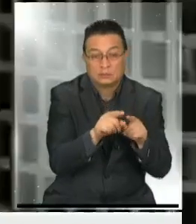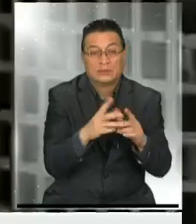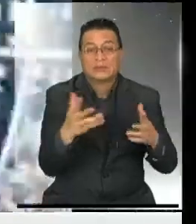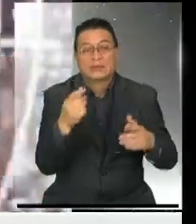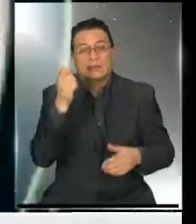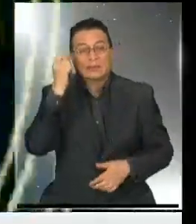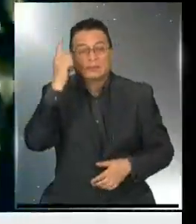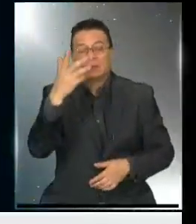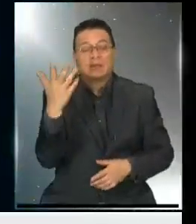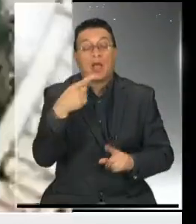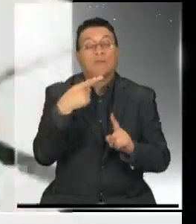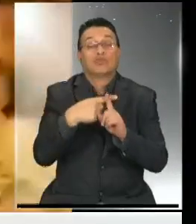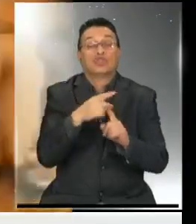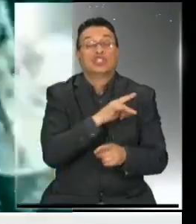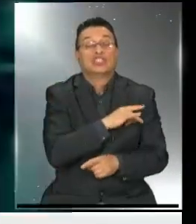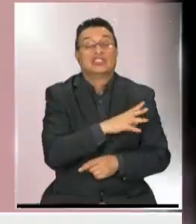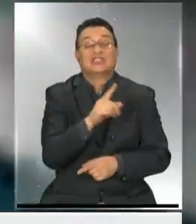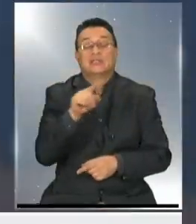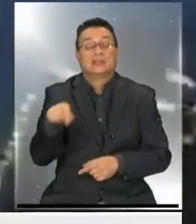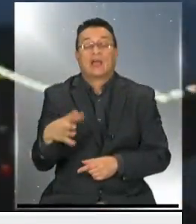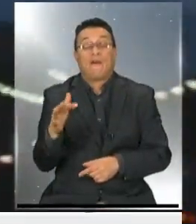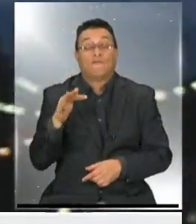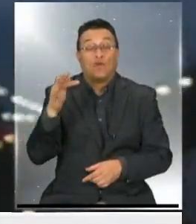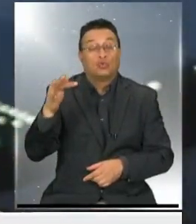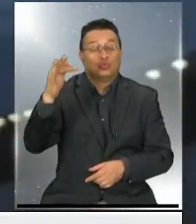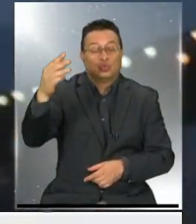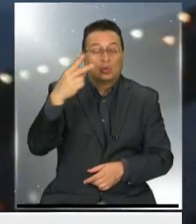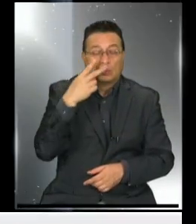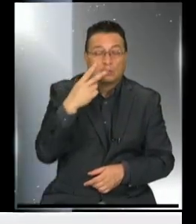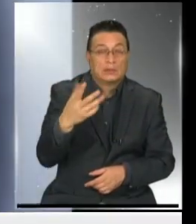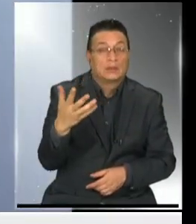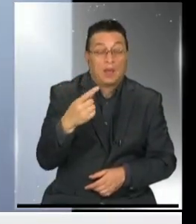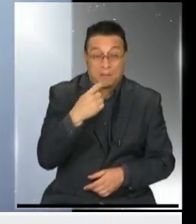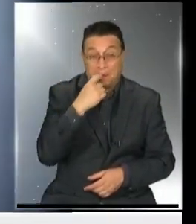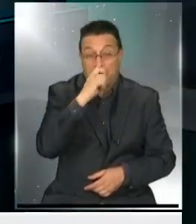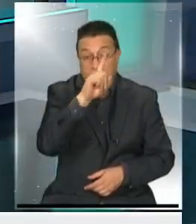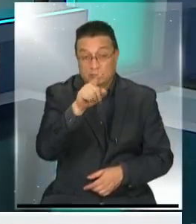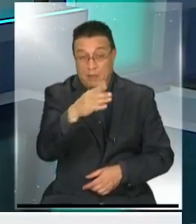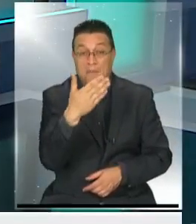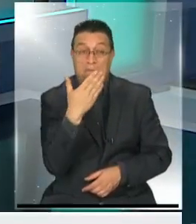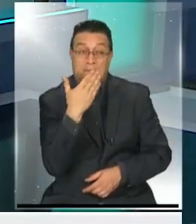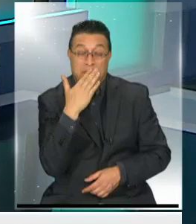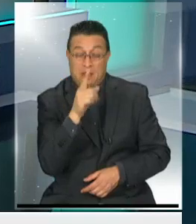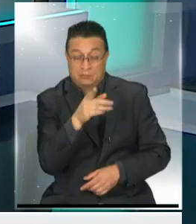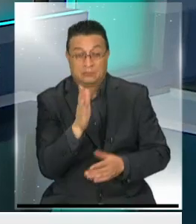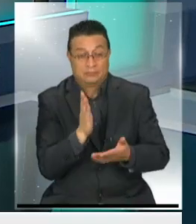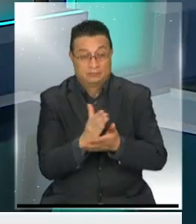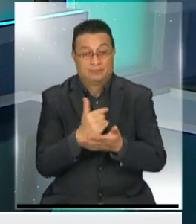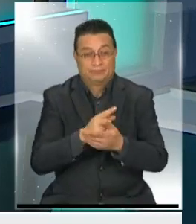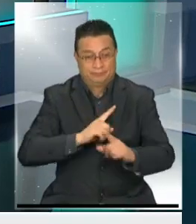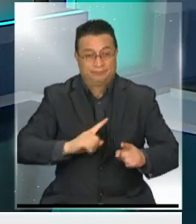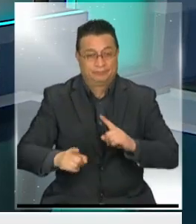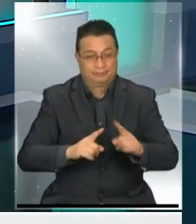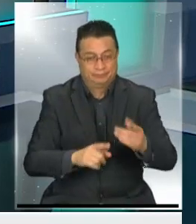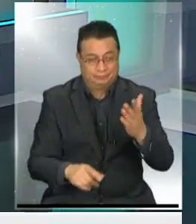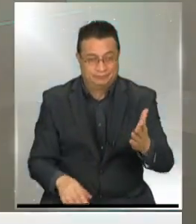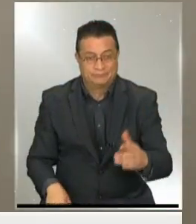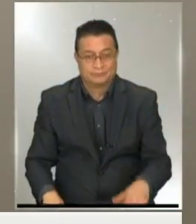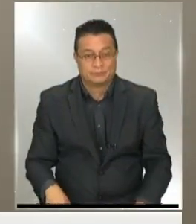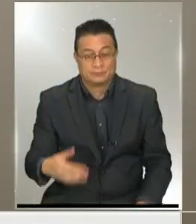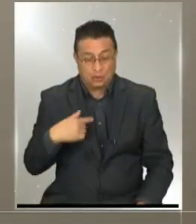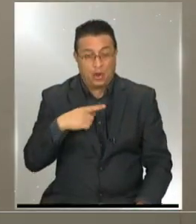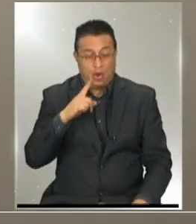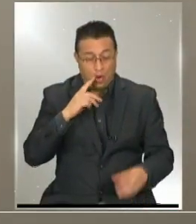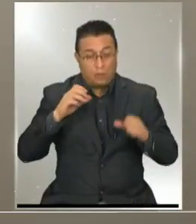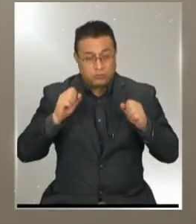¿Qué ventajas puede tener Chile haciendo esta mirada al futuro? Se lo preguntamos a uno de sus principales organizadores. Tenemos la